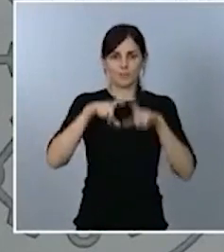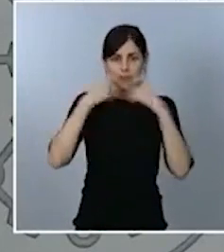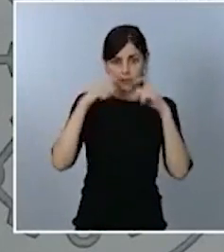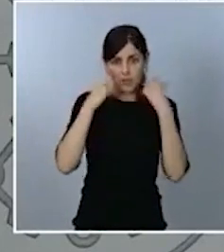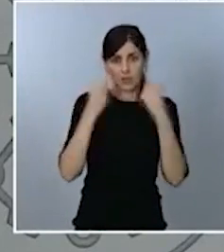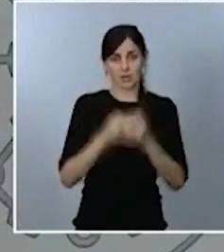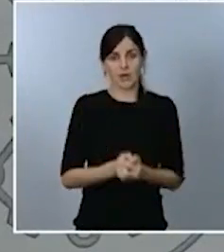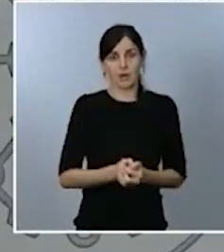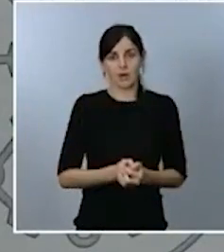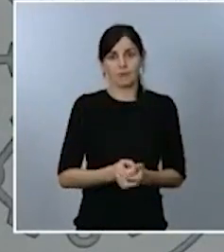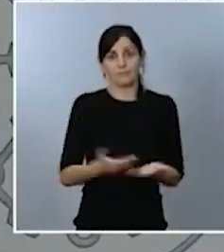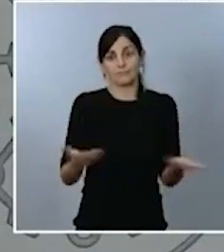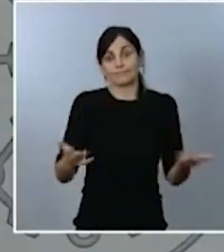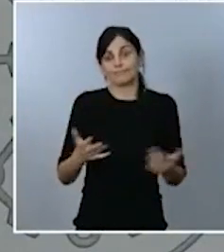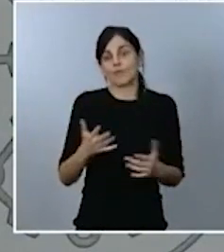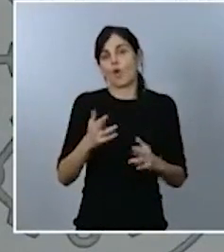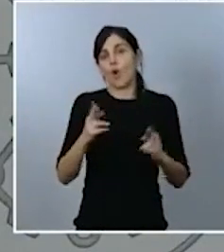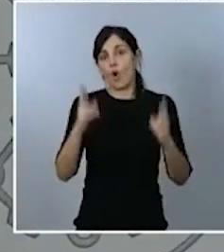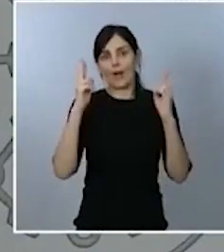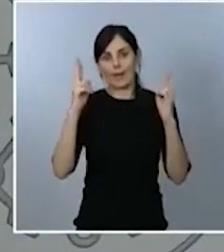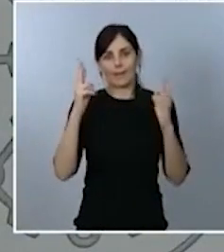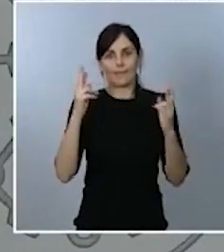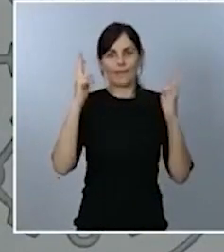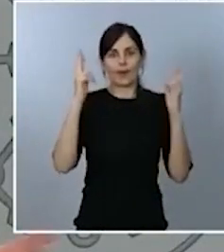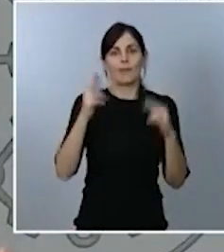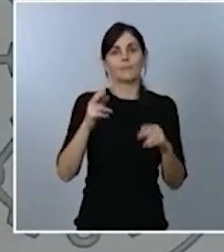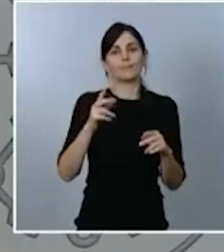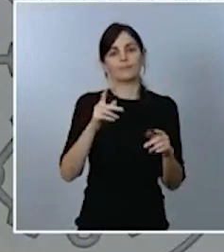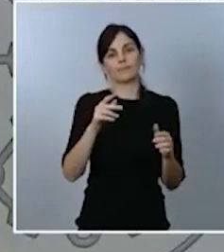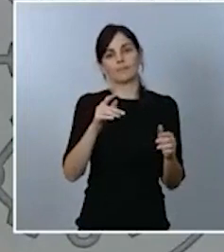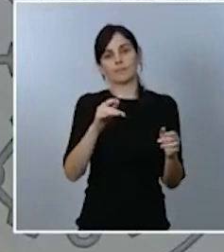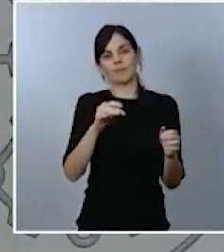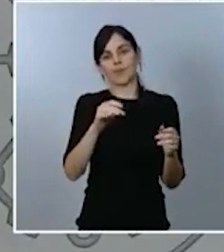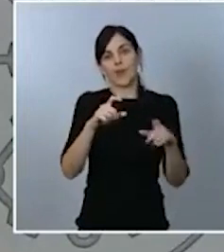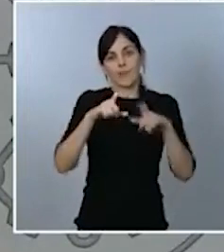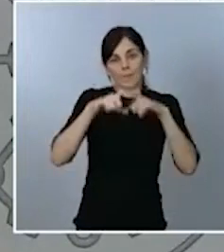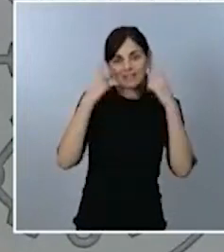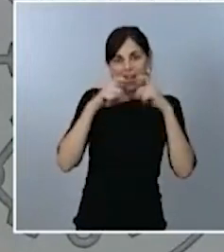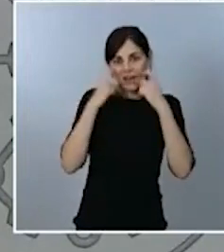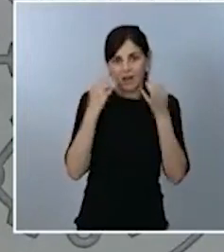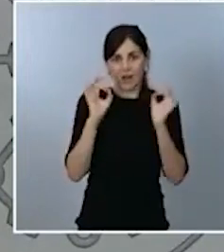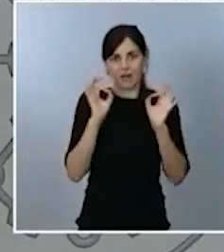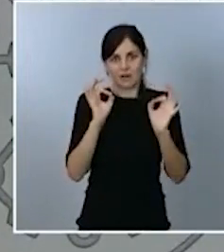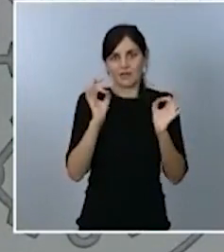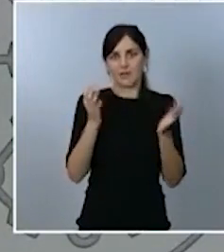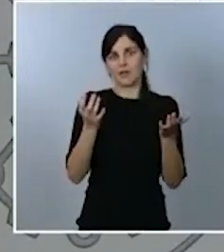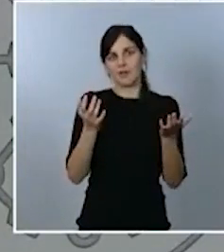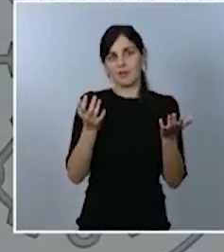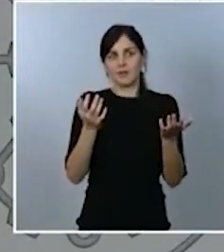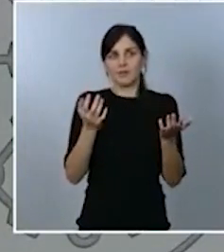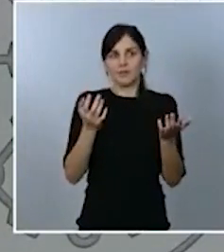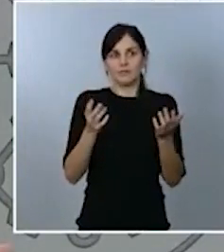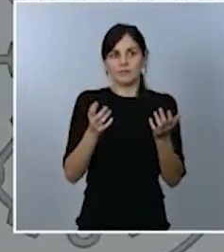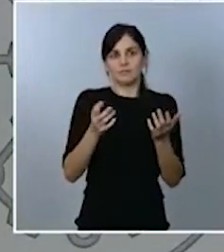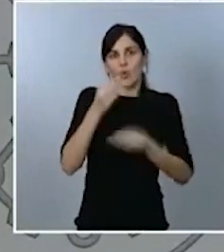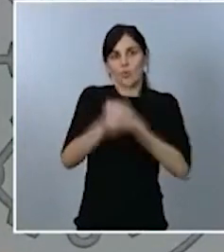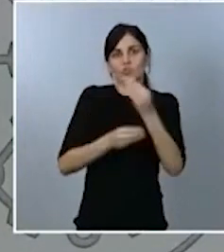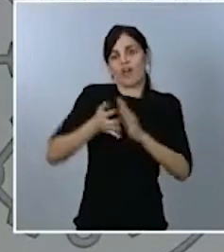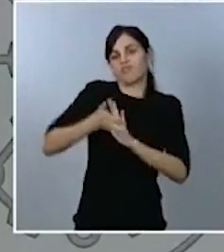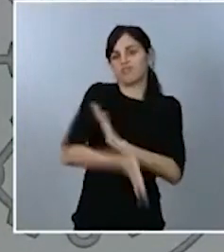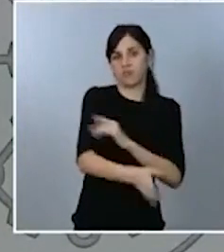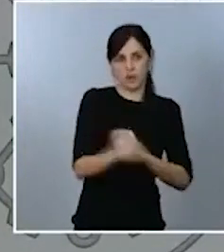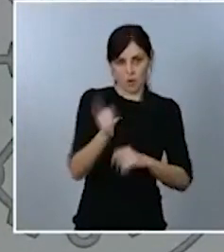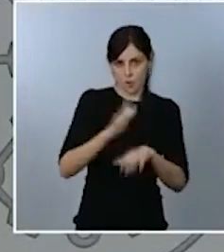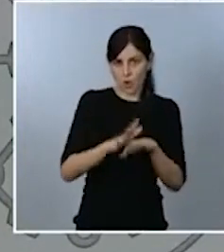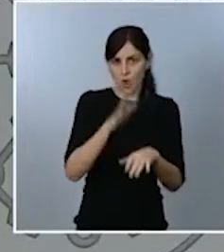una protección que tenga punto de caducidad porque las noticias aparecidas sobre las vacunas nos permitan